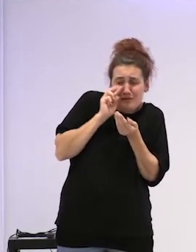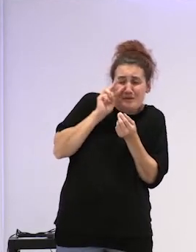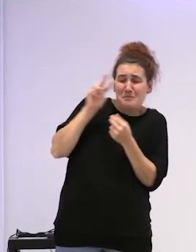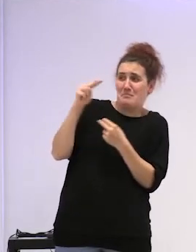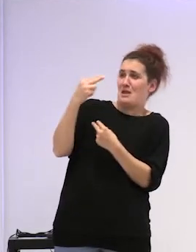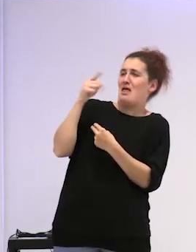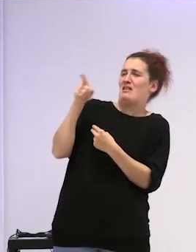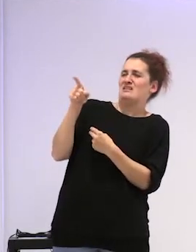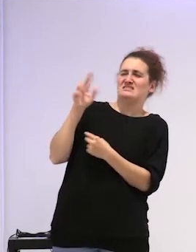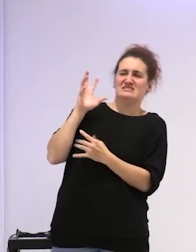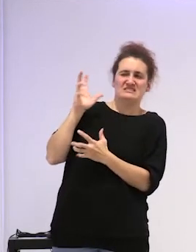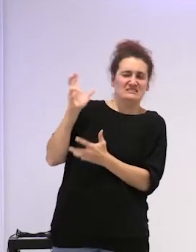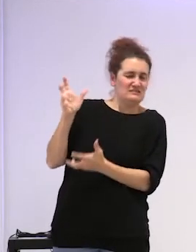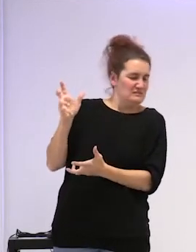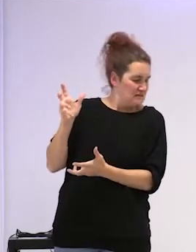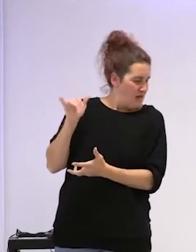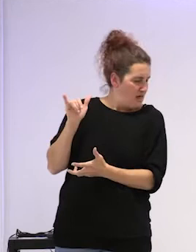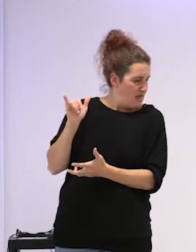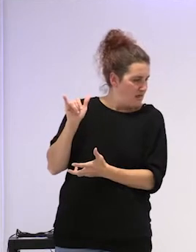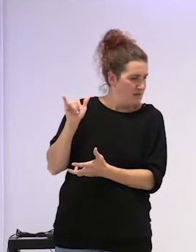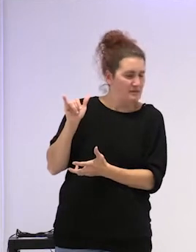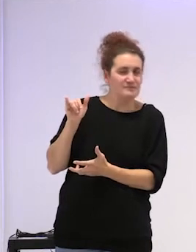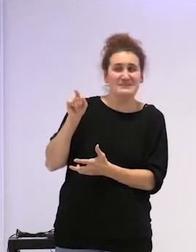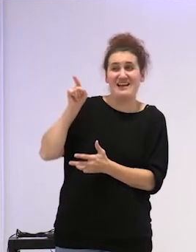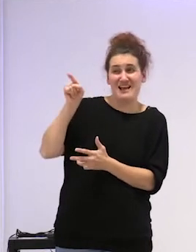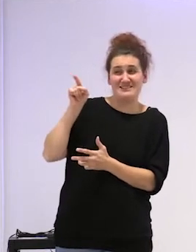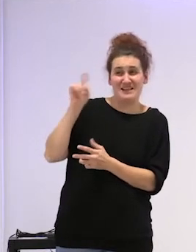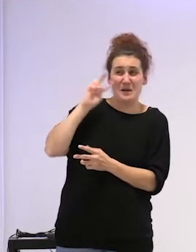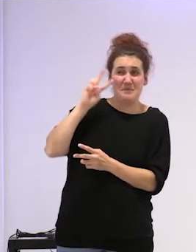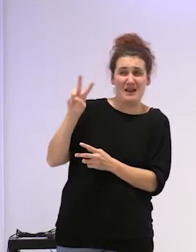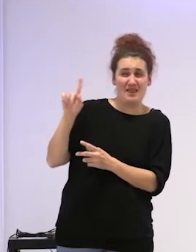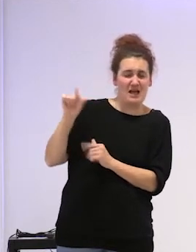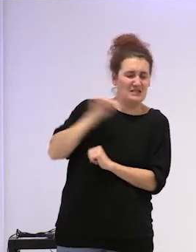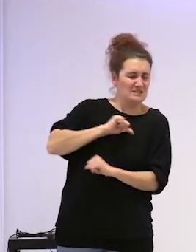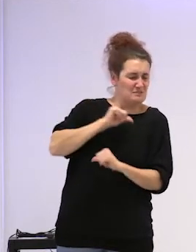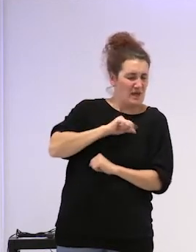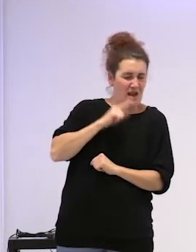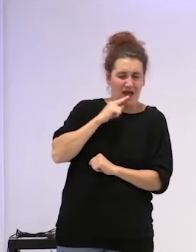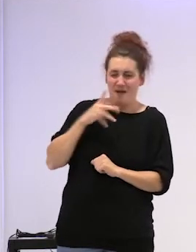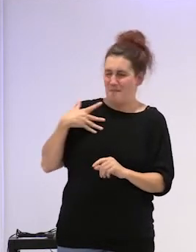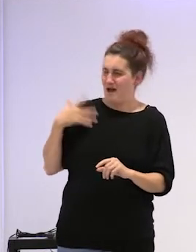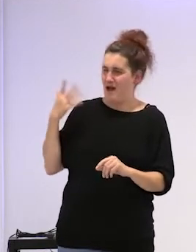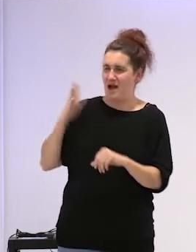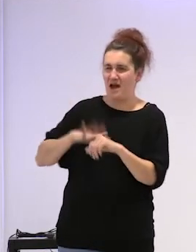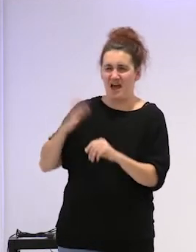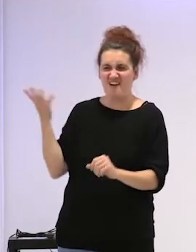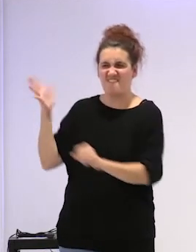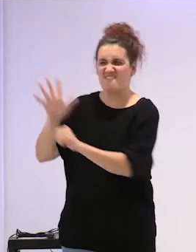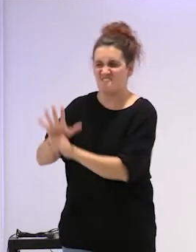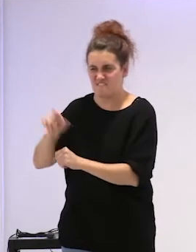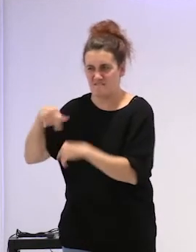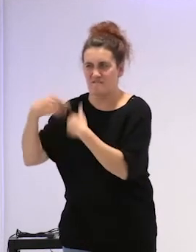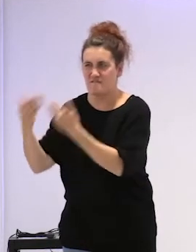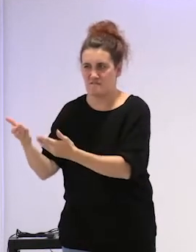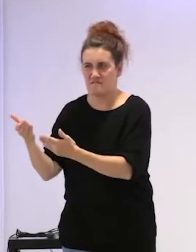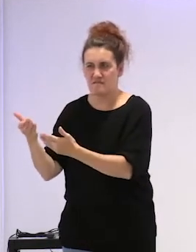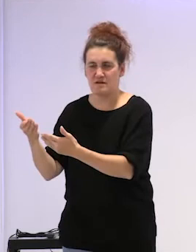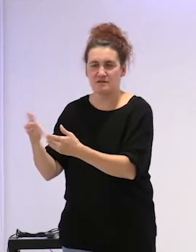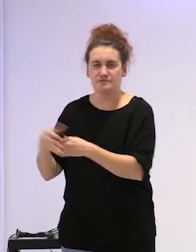mirada de carroñero esa que espera el momento oportuno para aplastarte bajo sus raíles